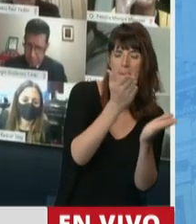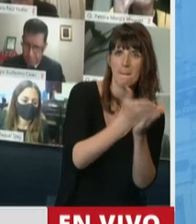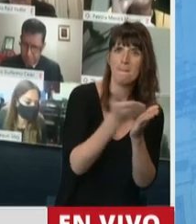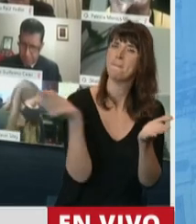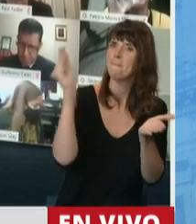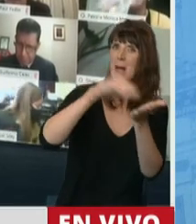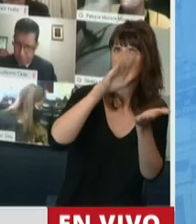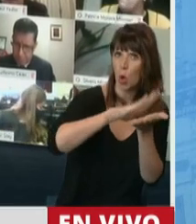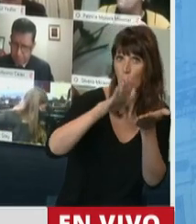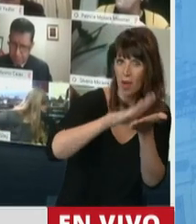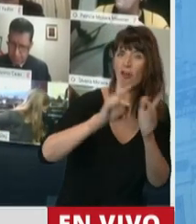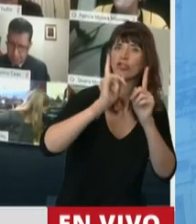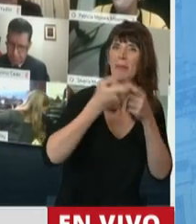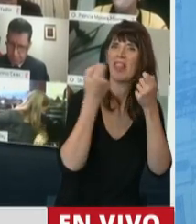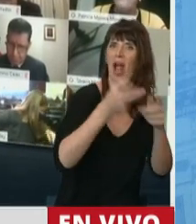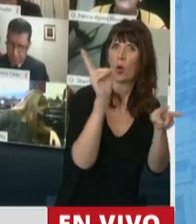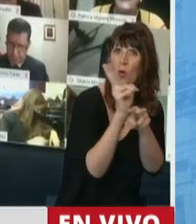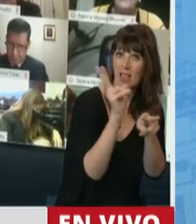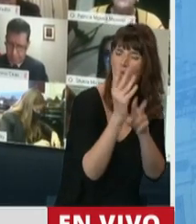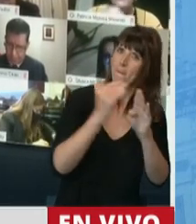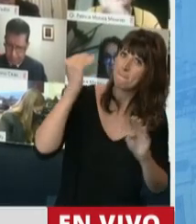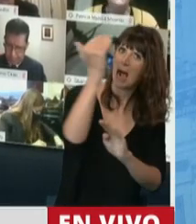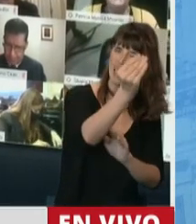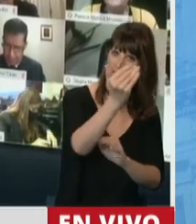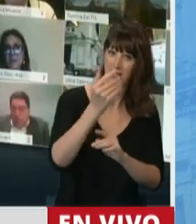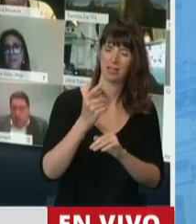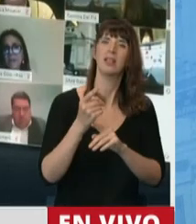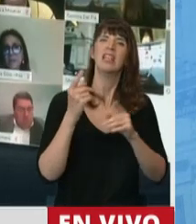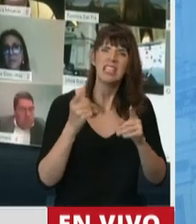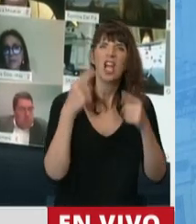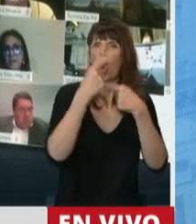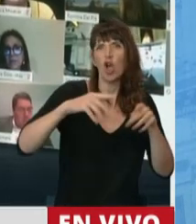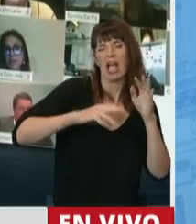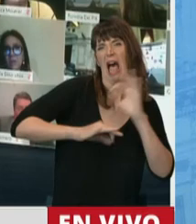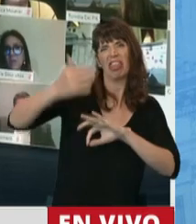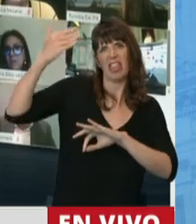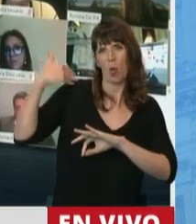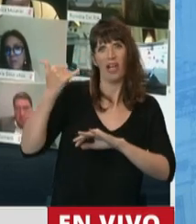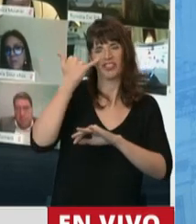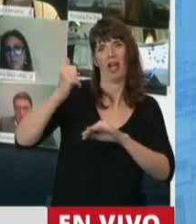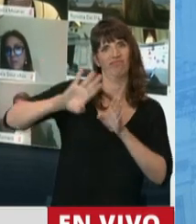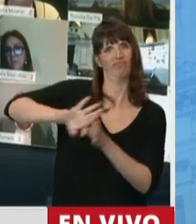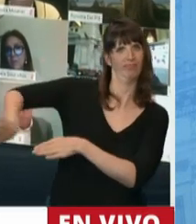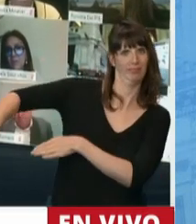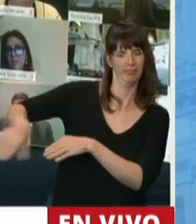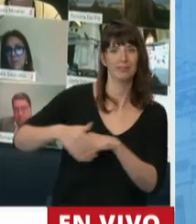nuevos cuidados y garantías, y sobre todo destronar viejos paradigmas. Muchas gracias, presidente.